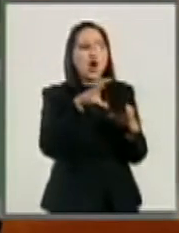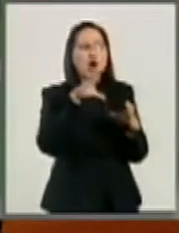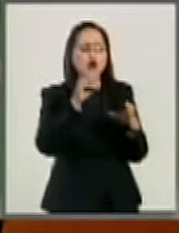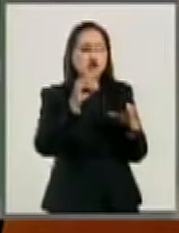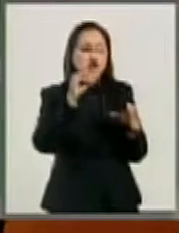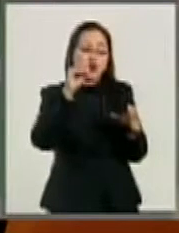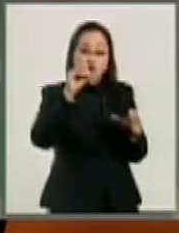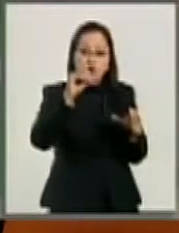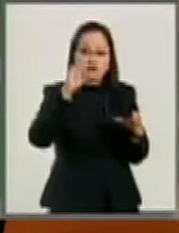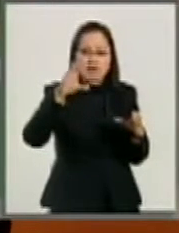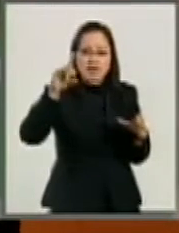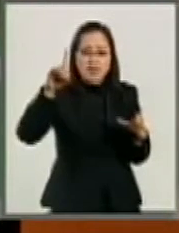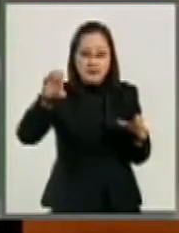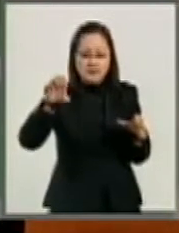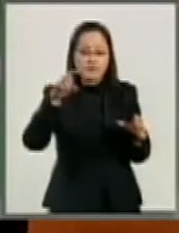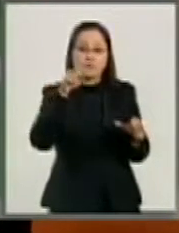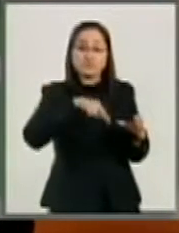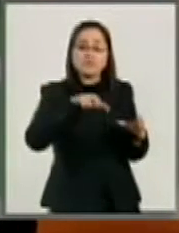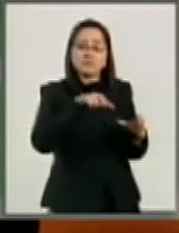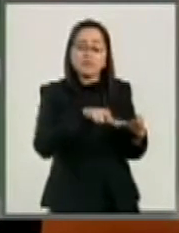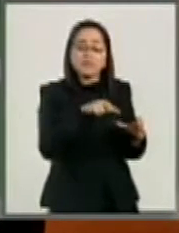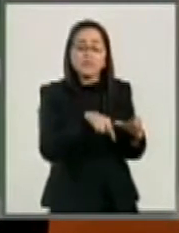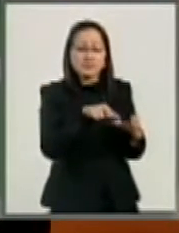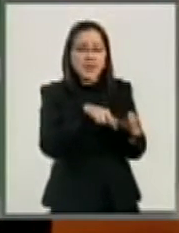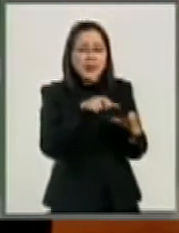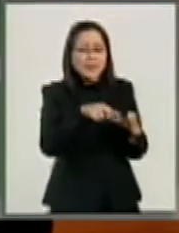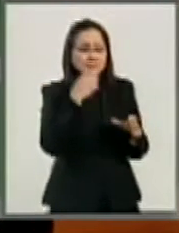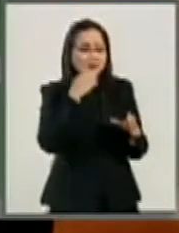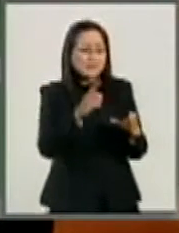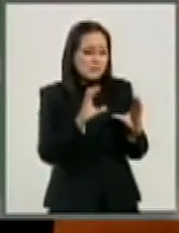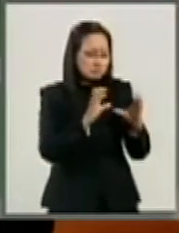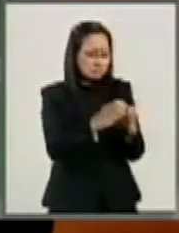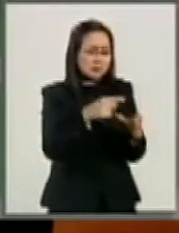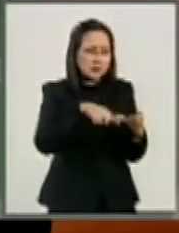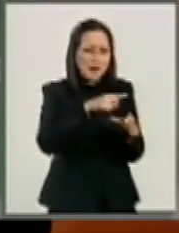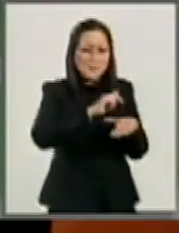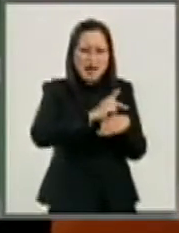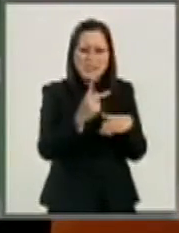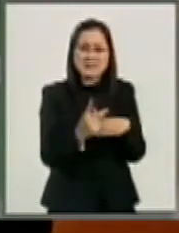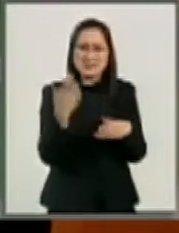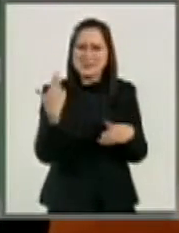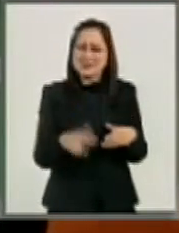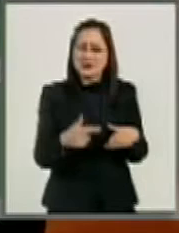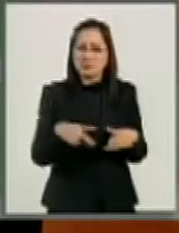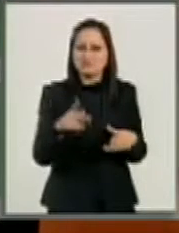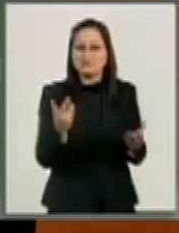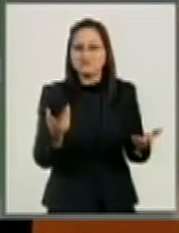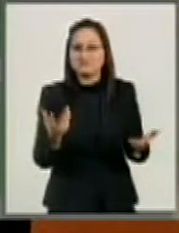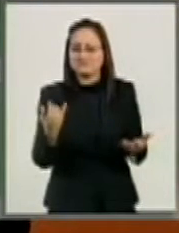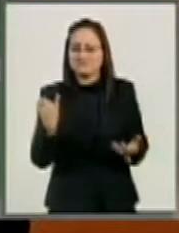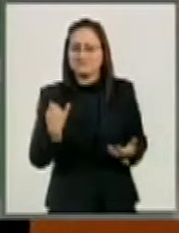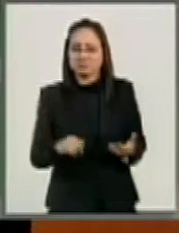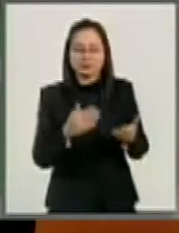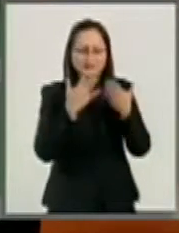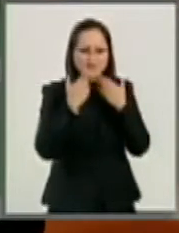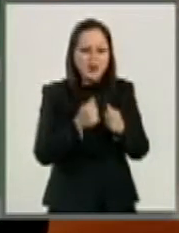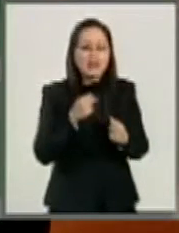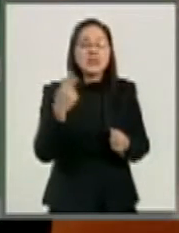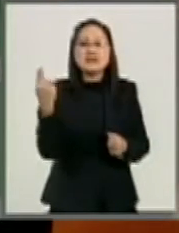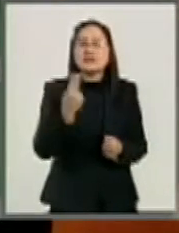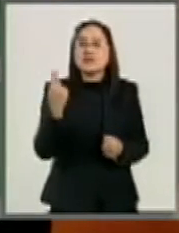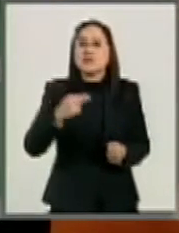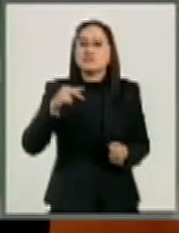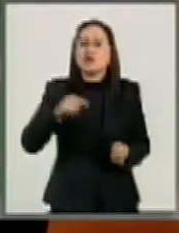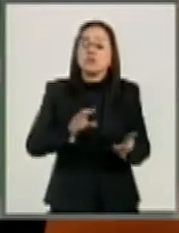Económico, la OCDE. Para remediar esta situación se requieren insumos y políticas públicas